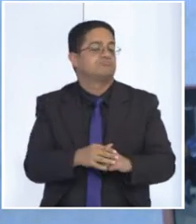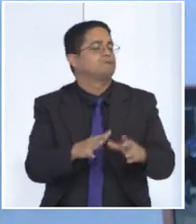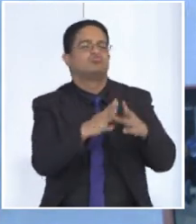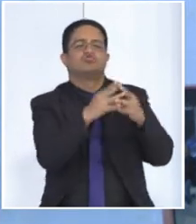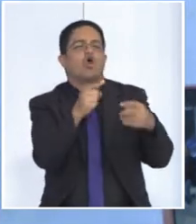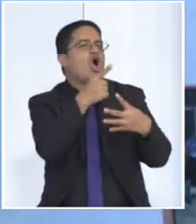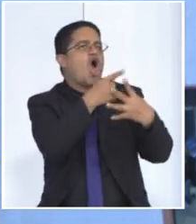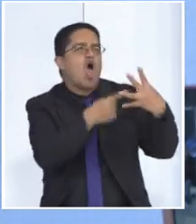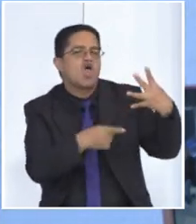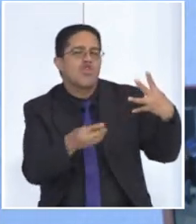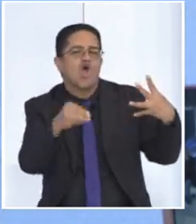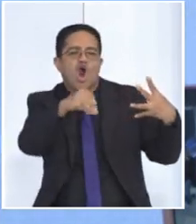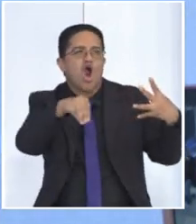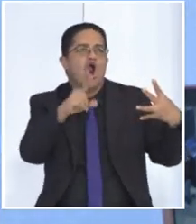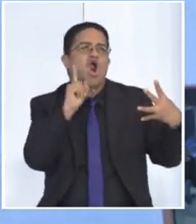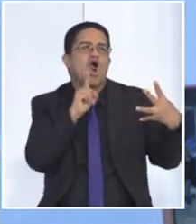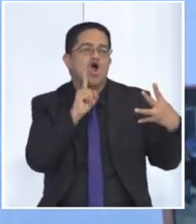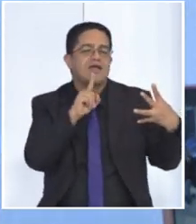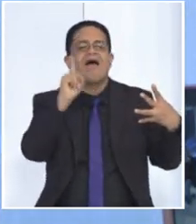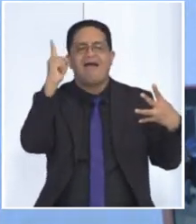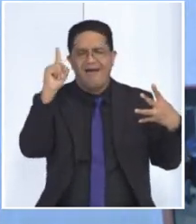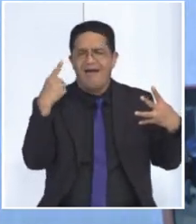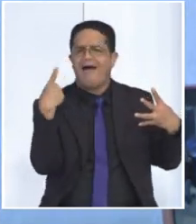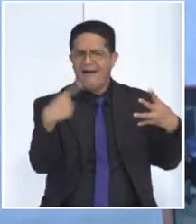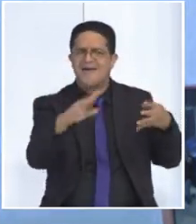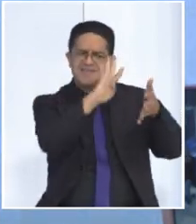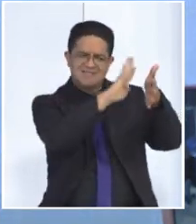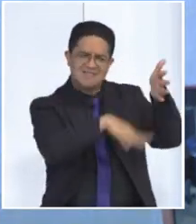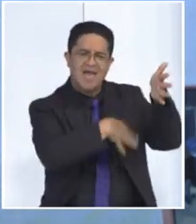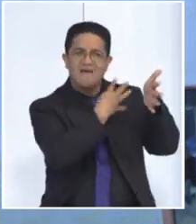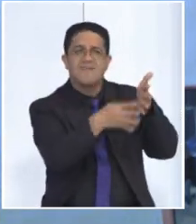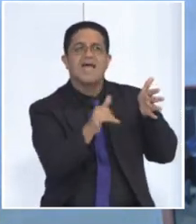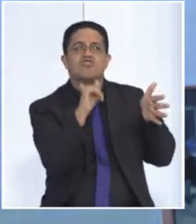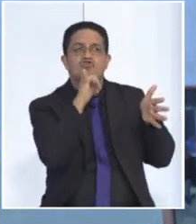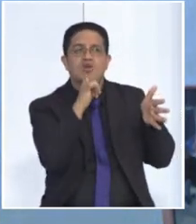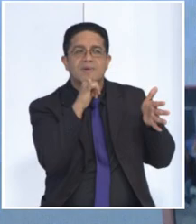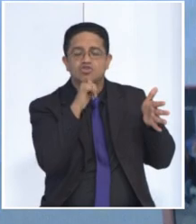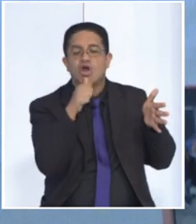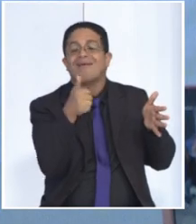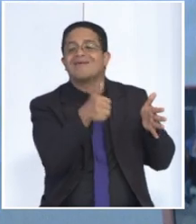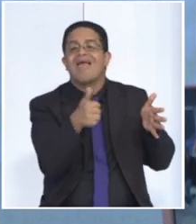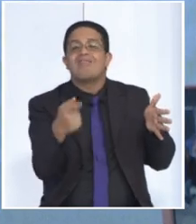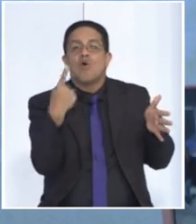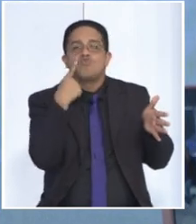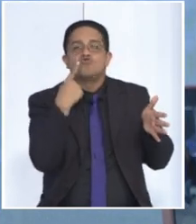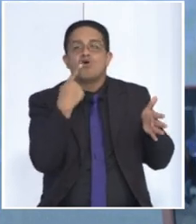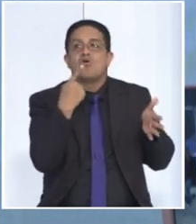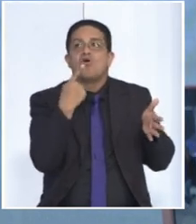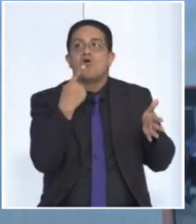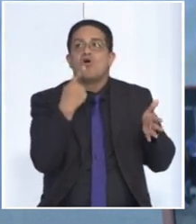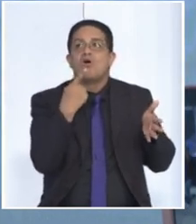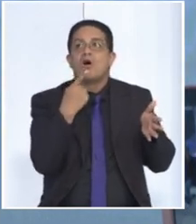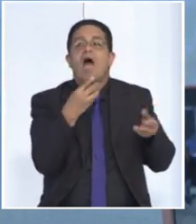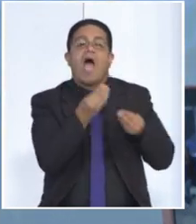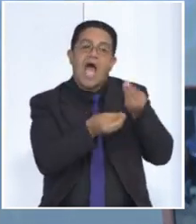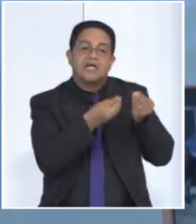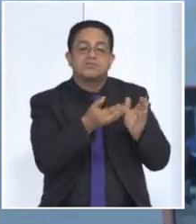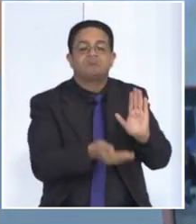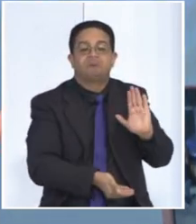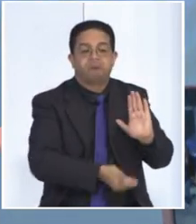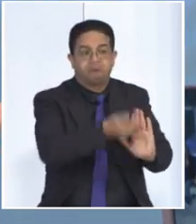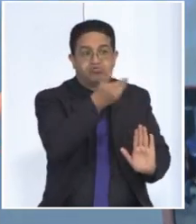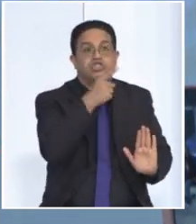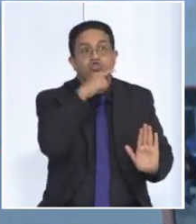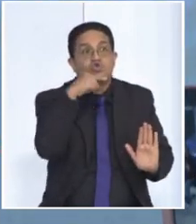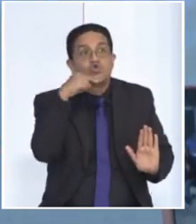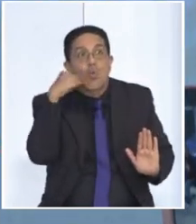tienen la capacidad, hay una tabla inclusive descrita para eso, donde todos tienen una potenciación del sabor dulce, más allá